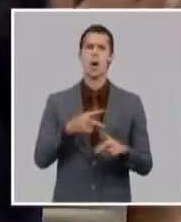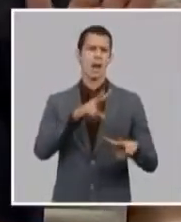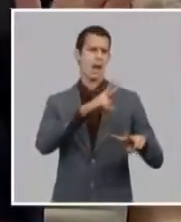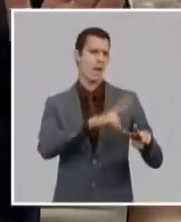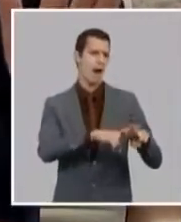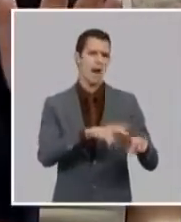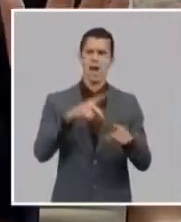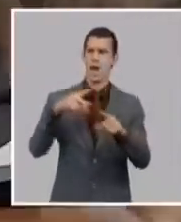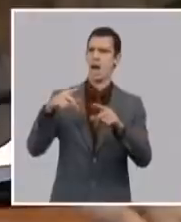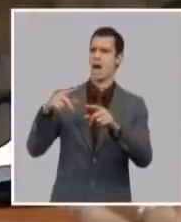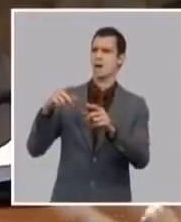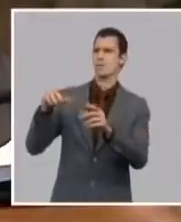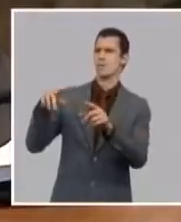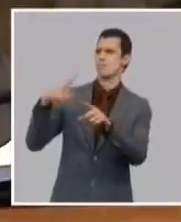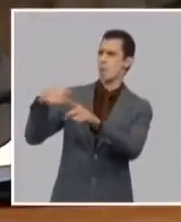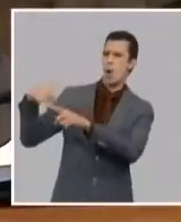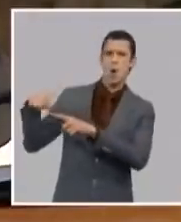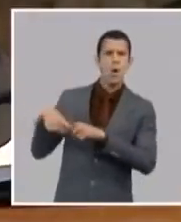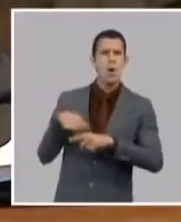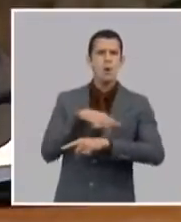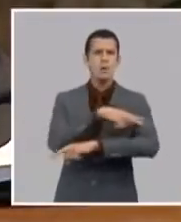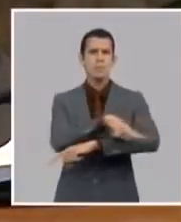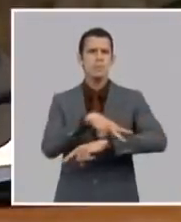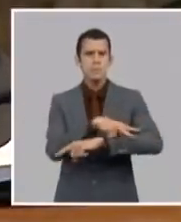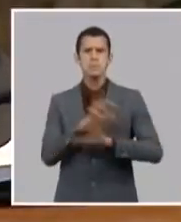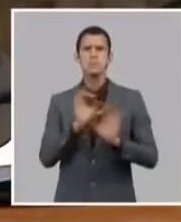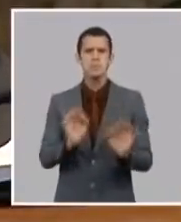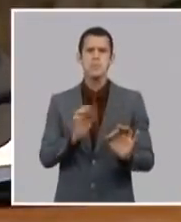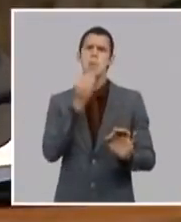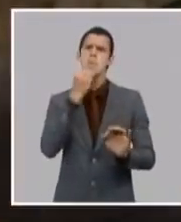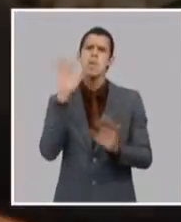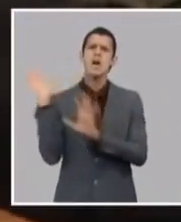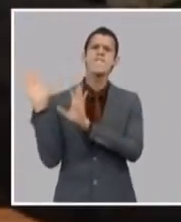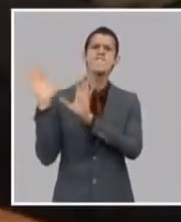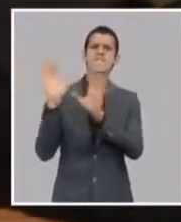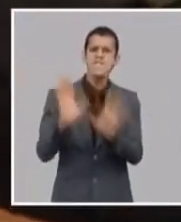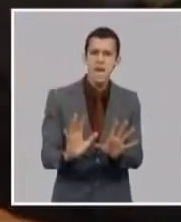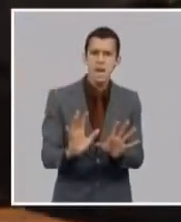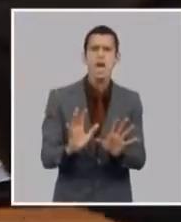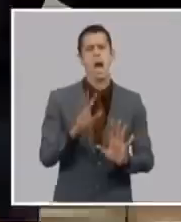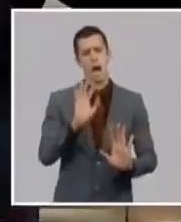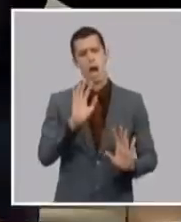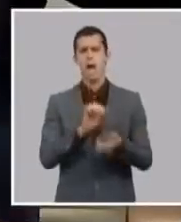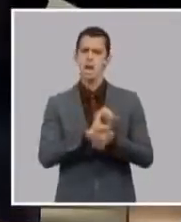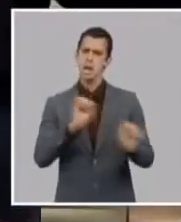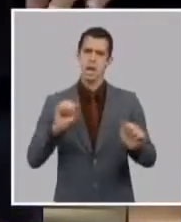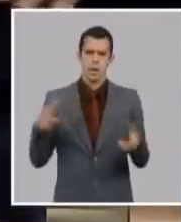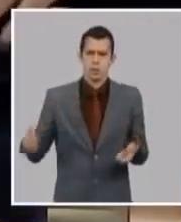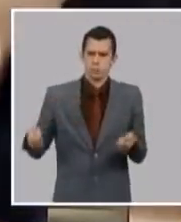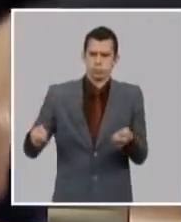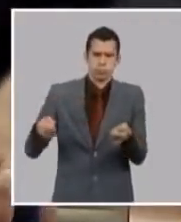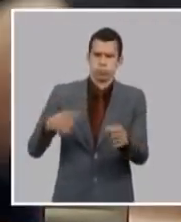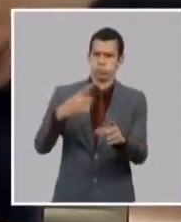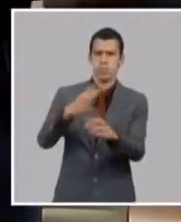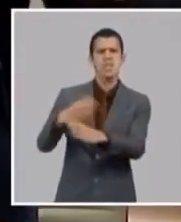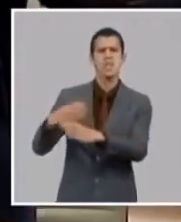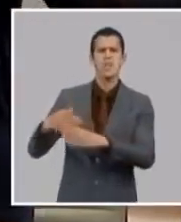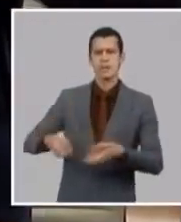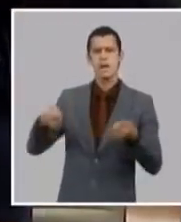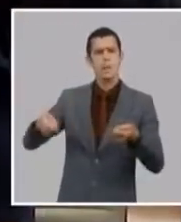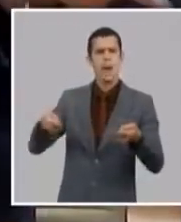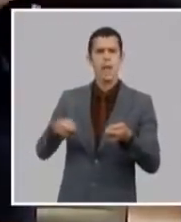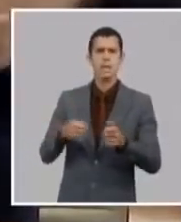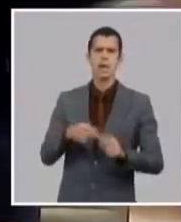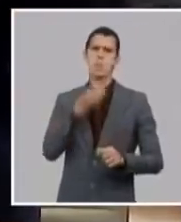usted puede traer el equipaje que usted quiera no hay un límite de equipaje y por supuesto esa maleta el que venga la puede traer